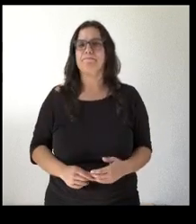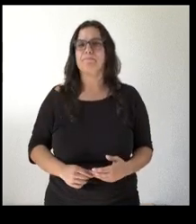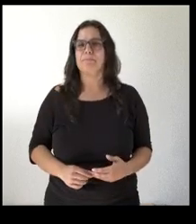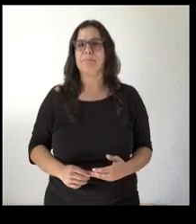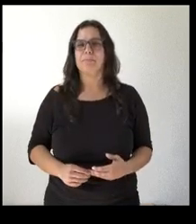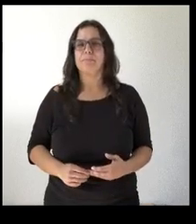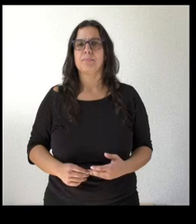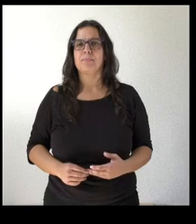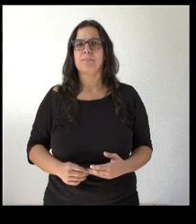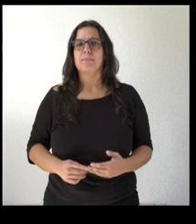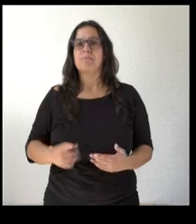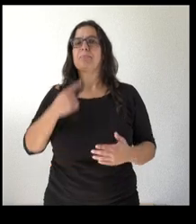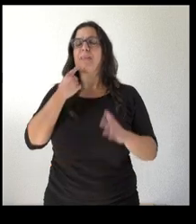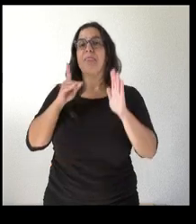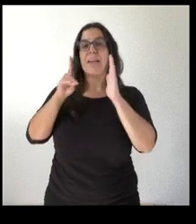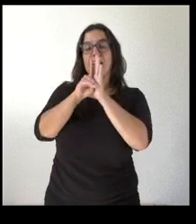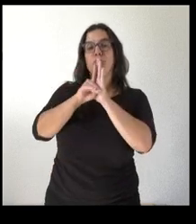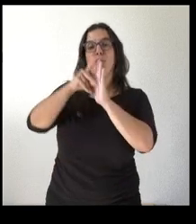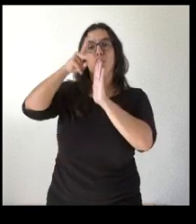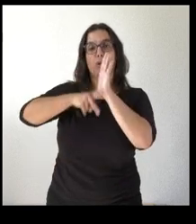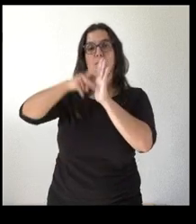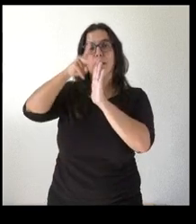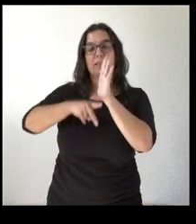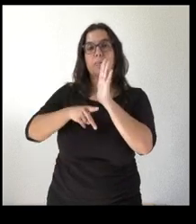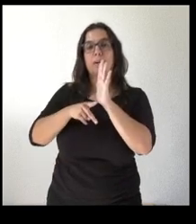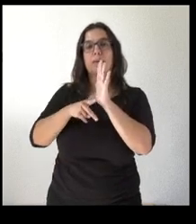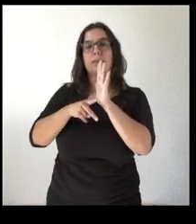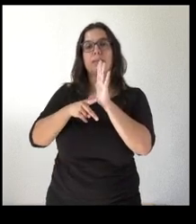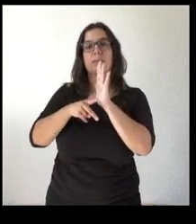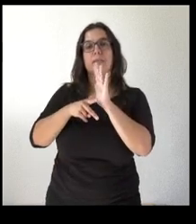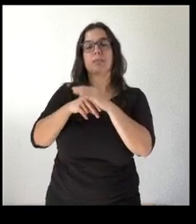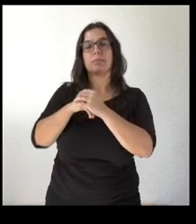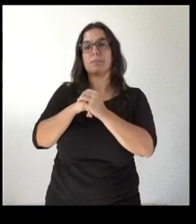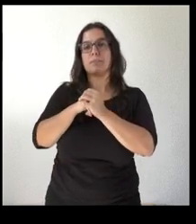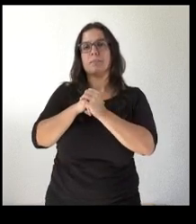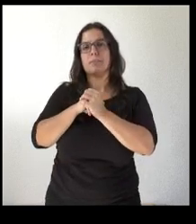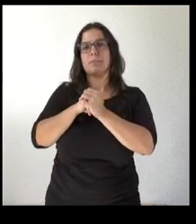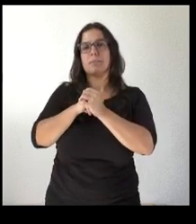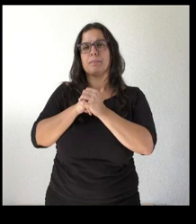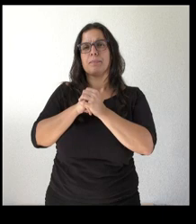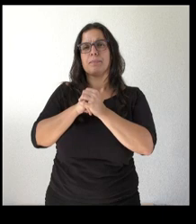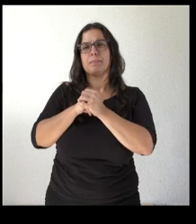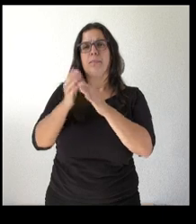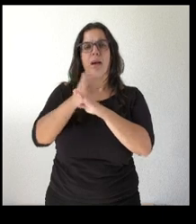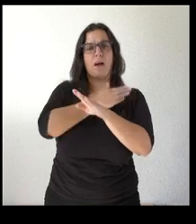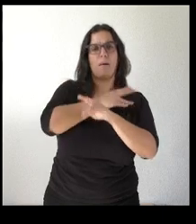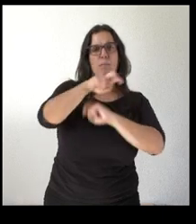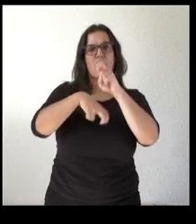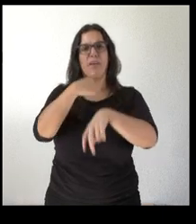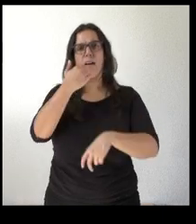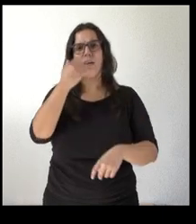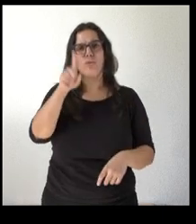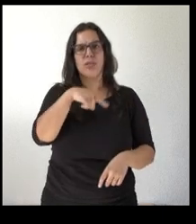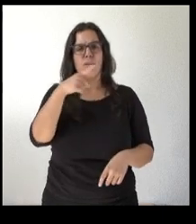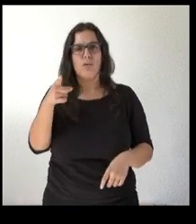este decreto esta normativa de alguna manera o entra a modificar algo respecto a la figura del secretario